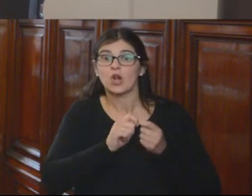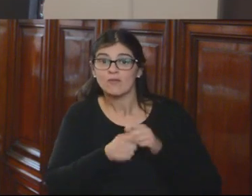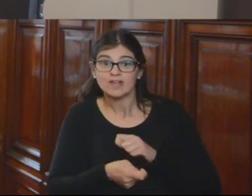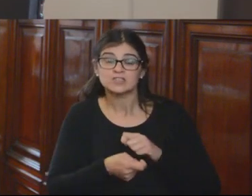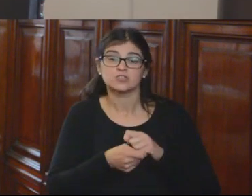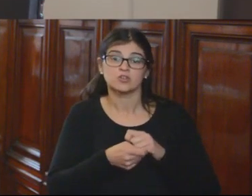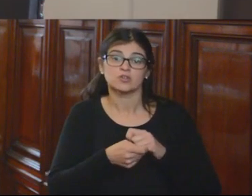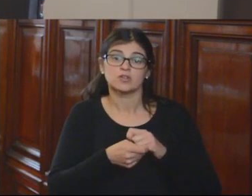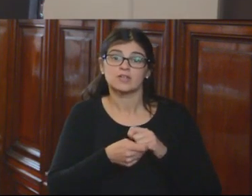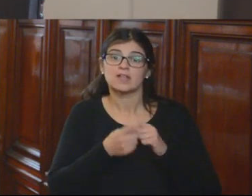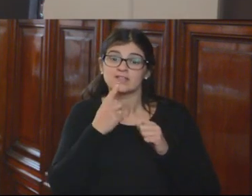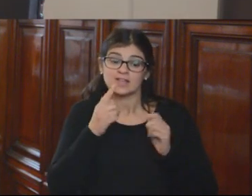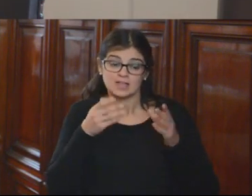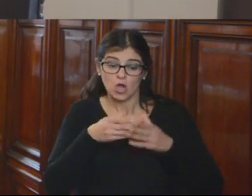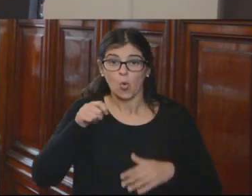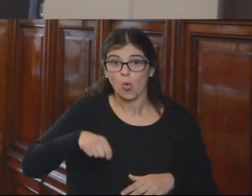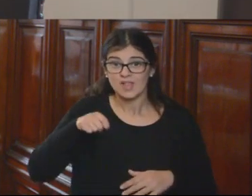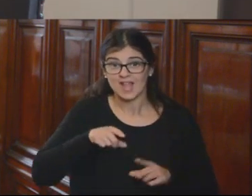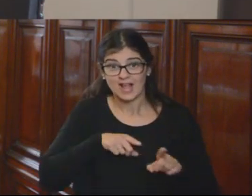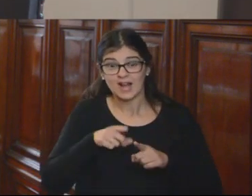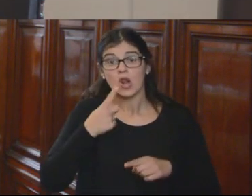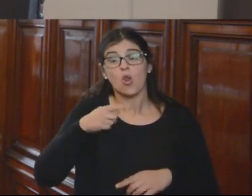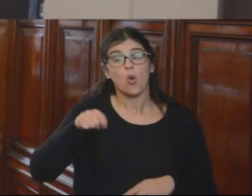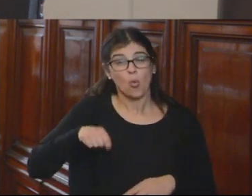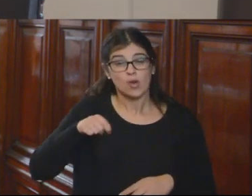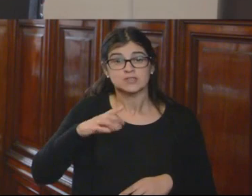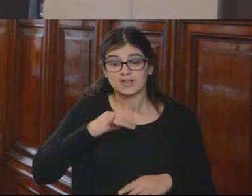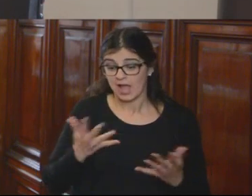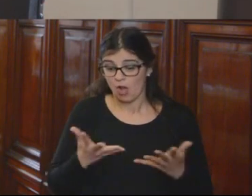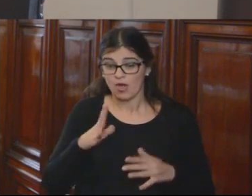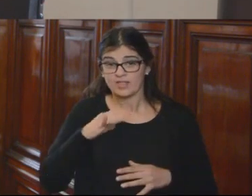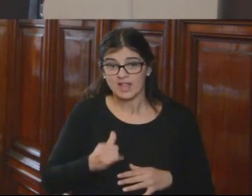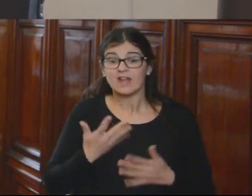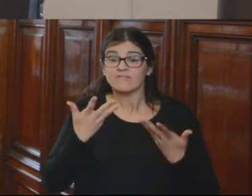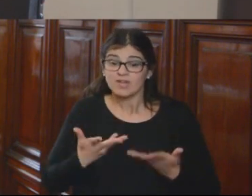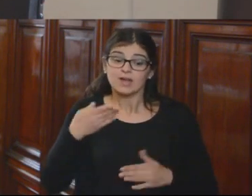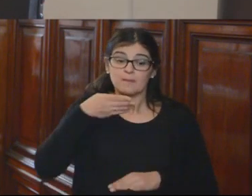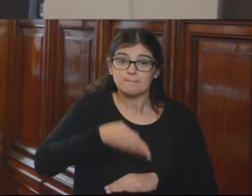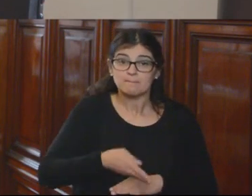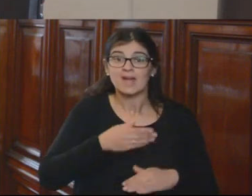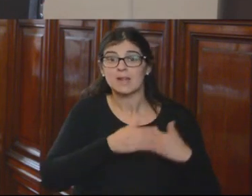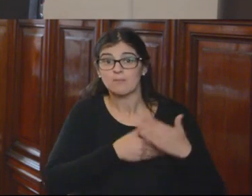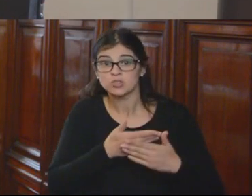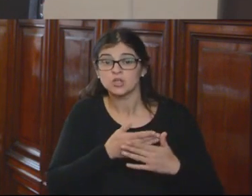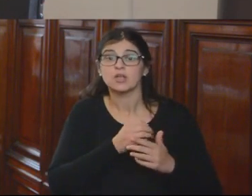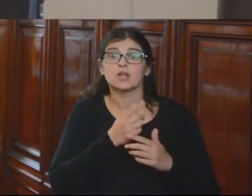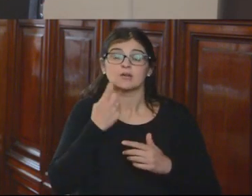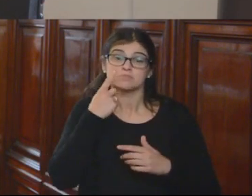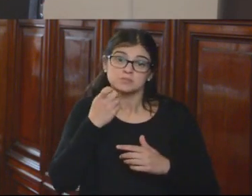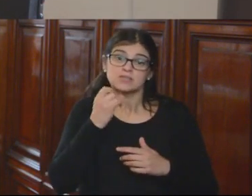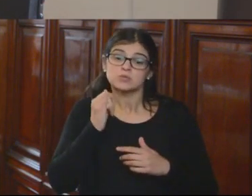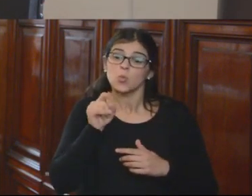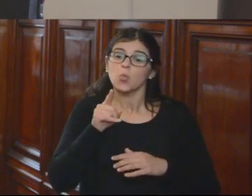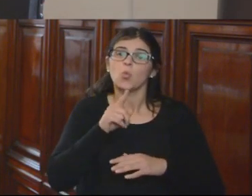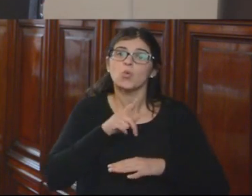integración de la carrera judicial, si los jueces que están en la actualidad deciden participar en el proceso, si es tenido en cuenta su